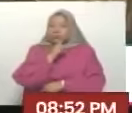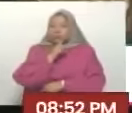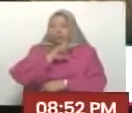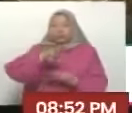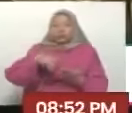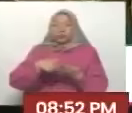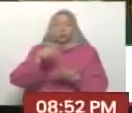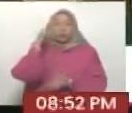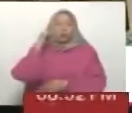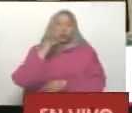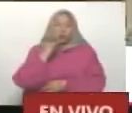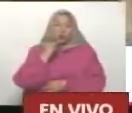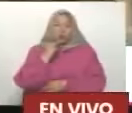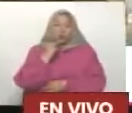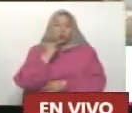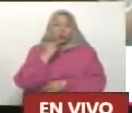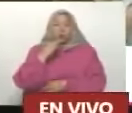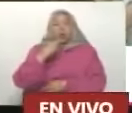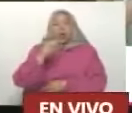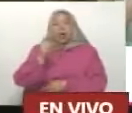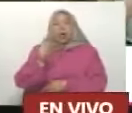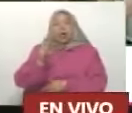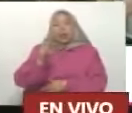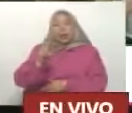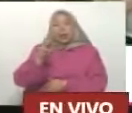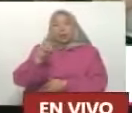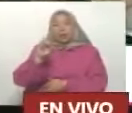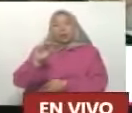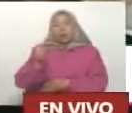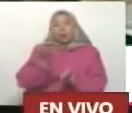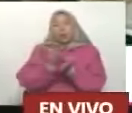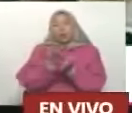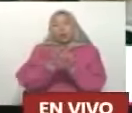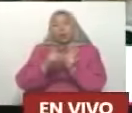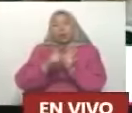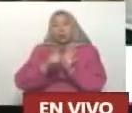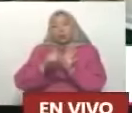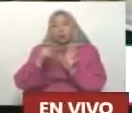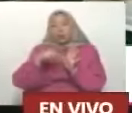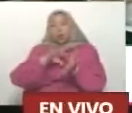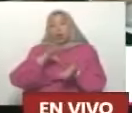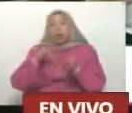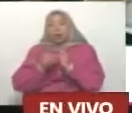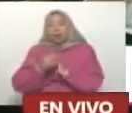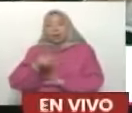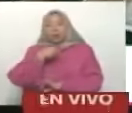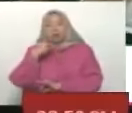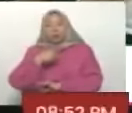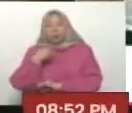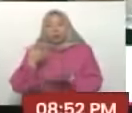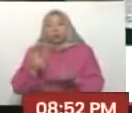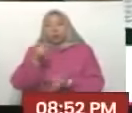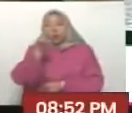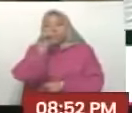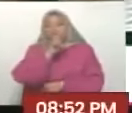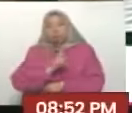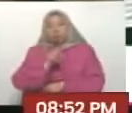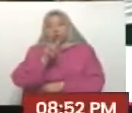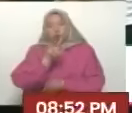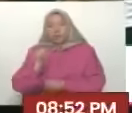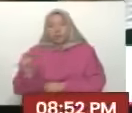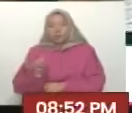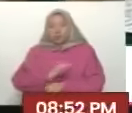Nacional Bolivariana, Carmen Priscila Monasterio de Rosa, el cual surgió el cambio de epónimo hace un año y dos